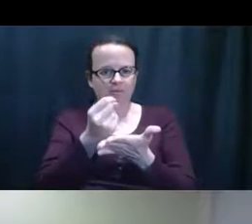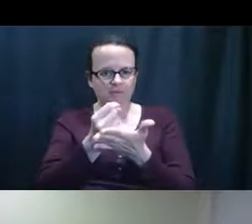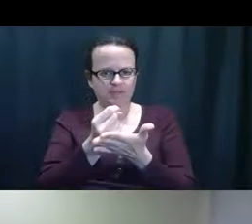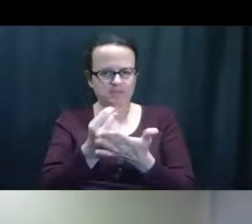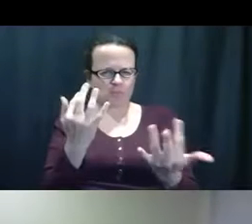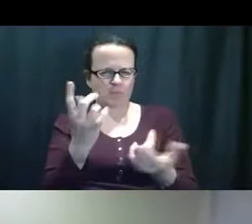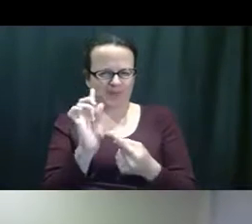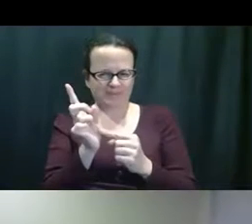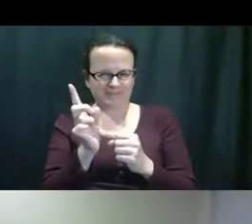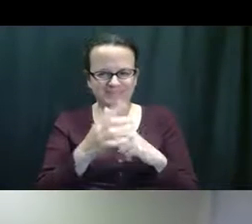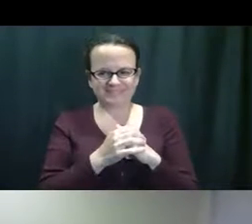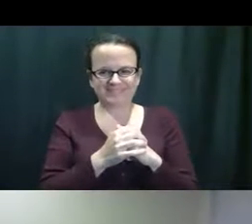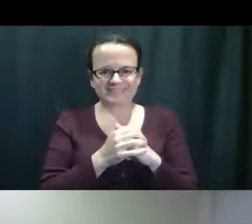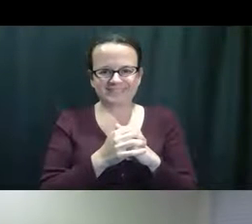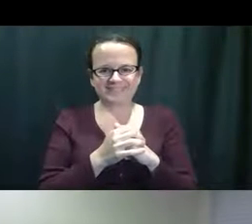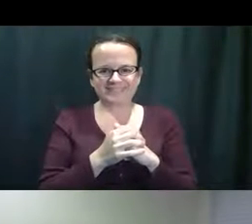licenciada